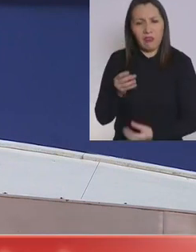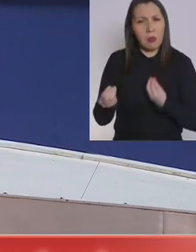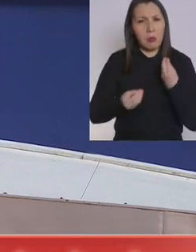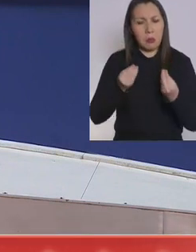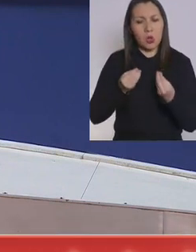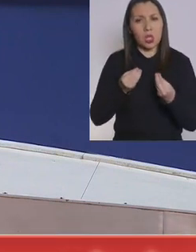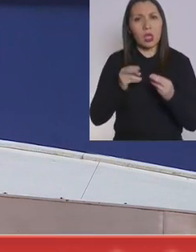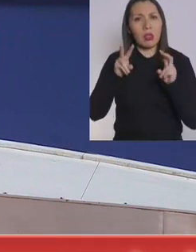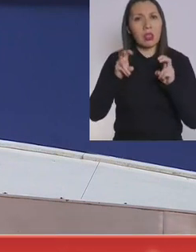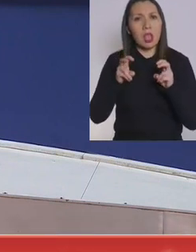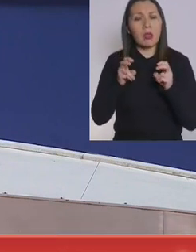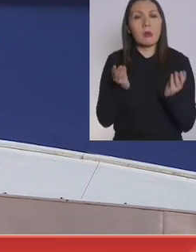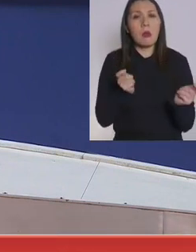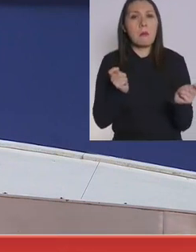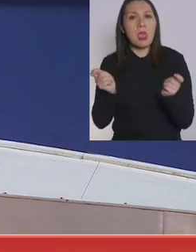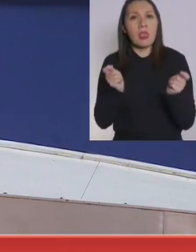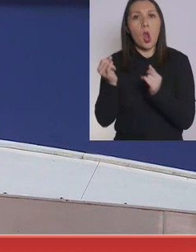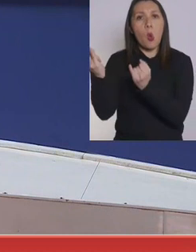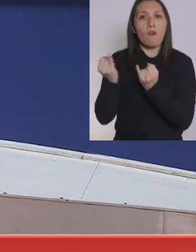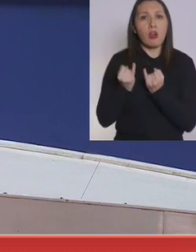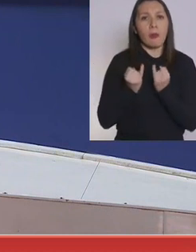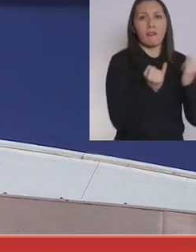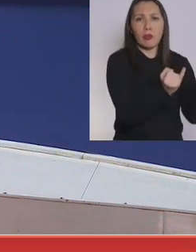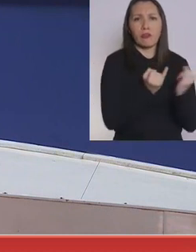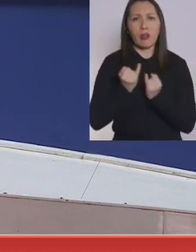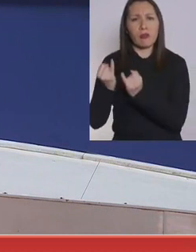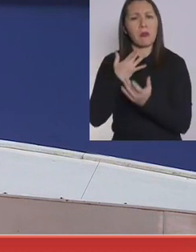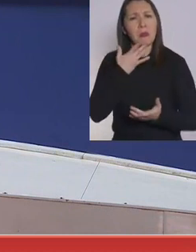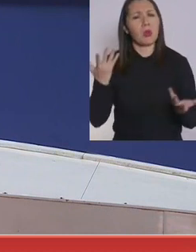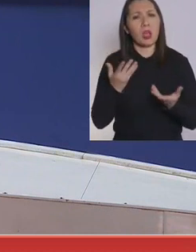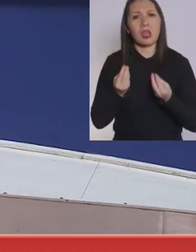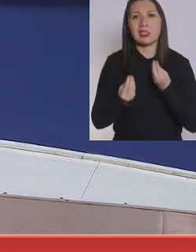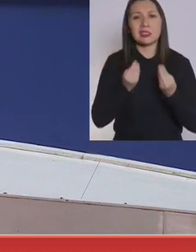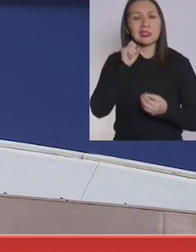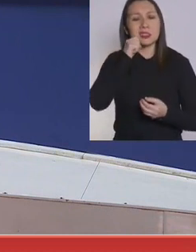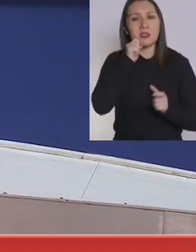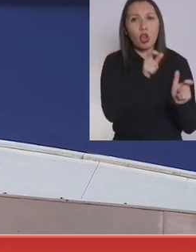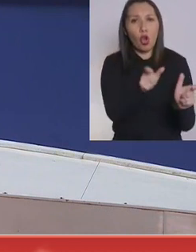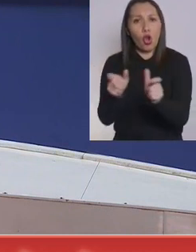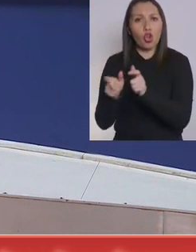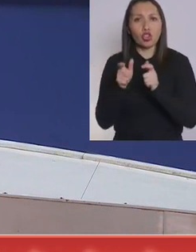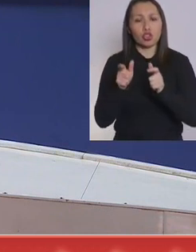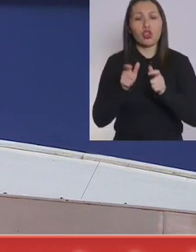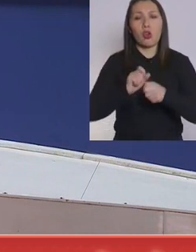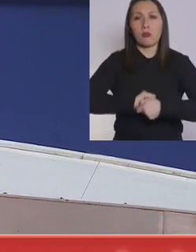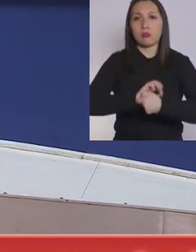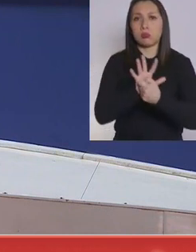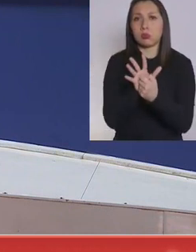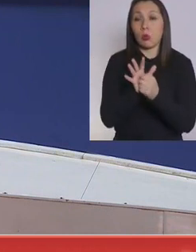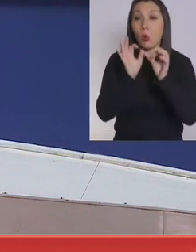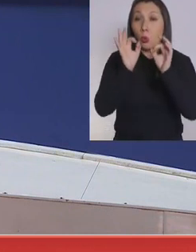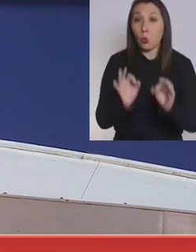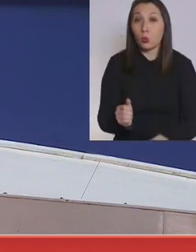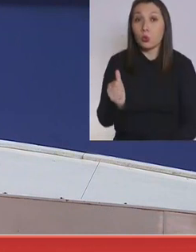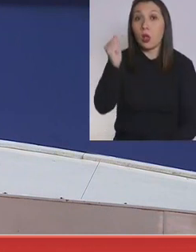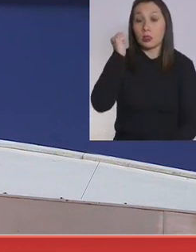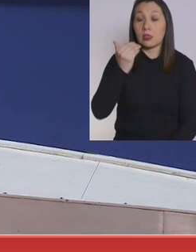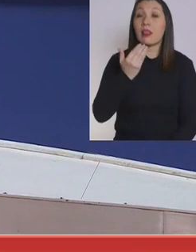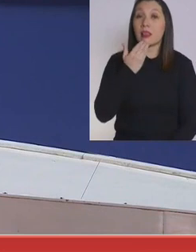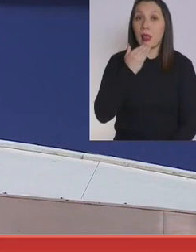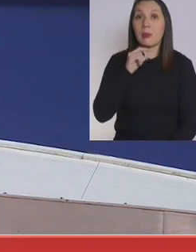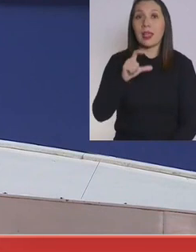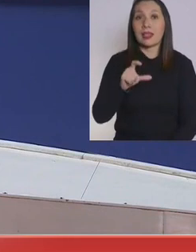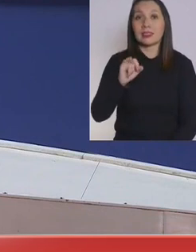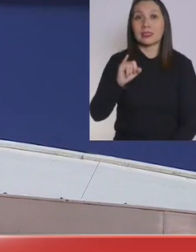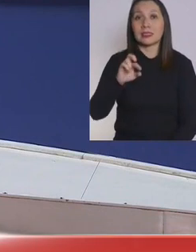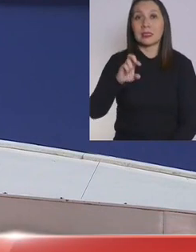especie de mediador en los datos y qué significó para efectos del manejo de la crisis. Y lo segundo, porque justo ayer también a través de